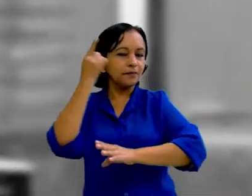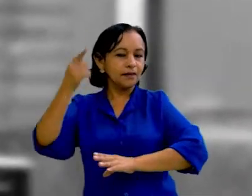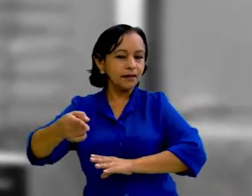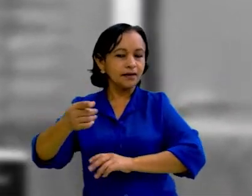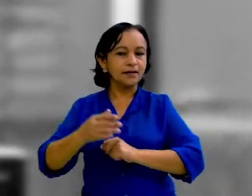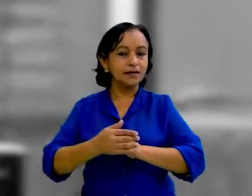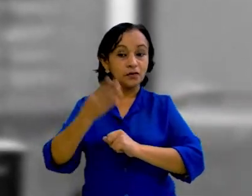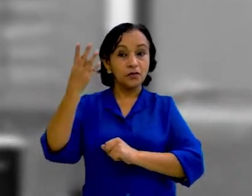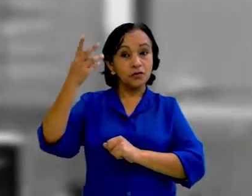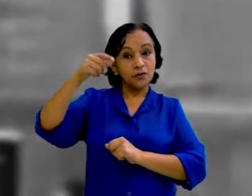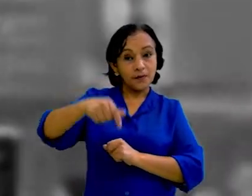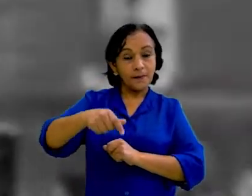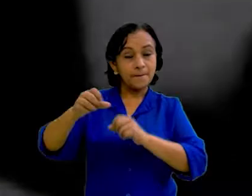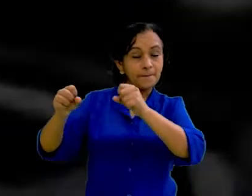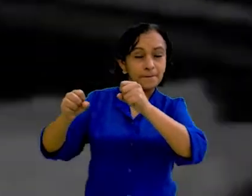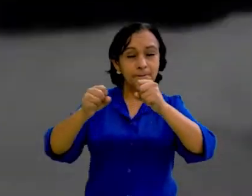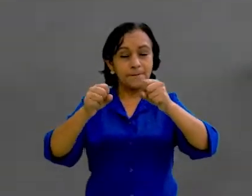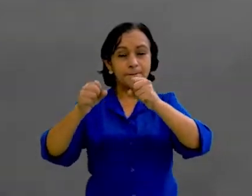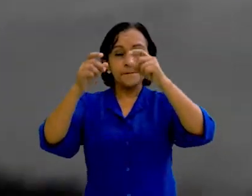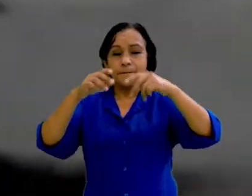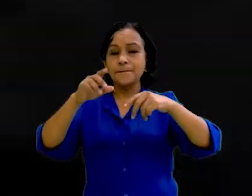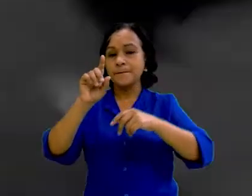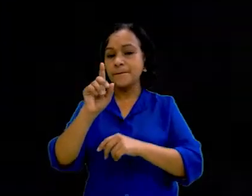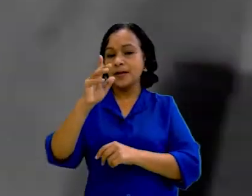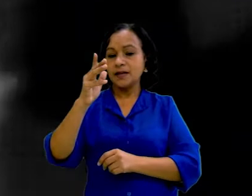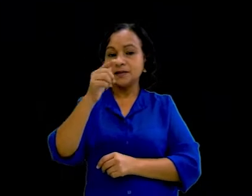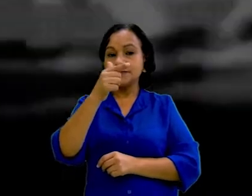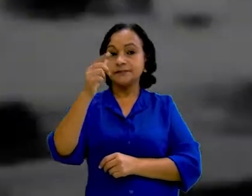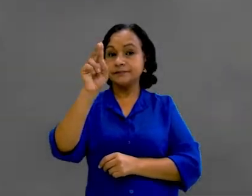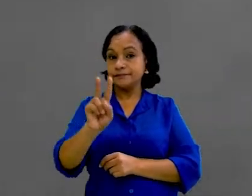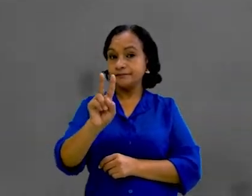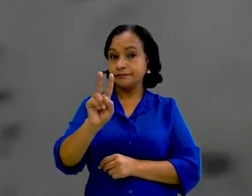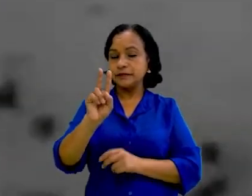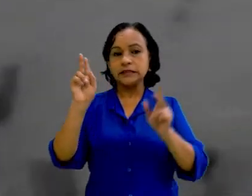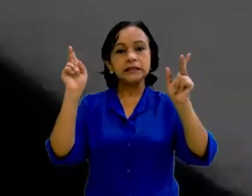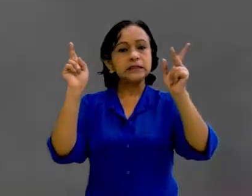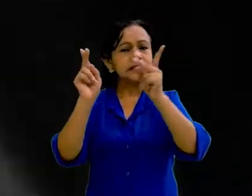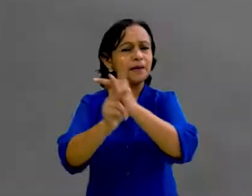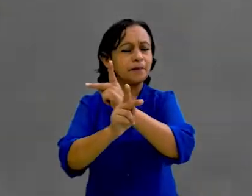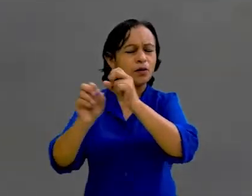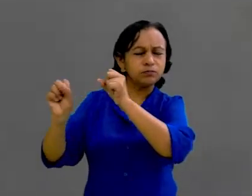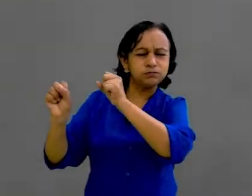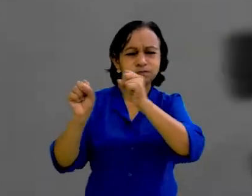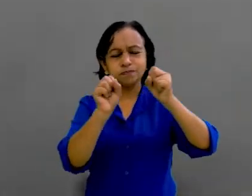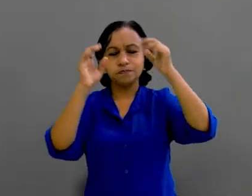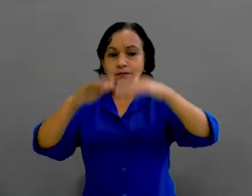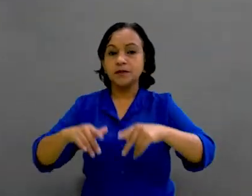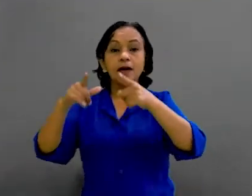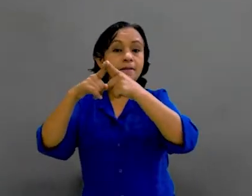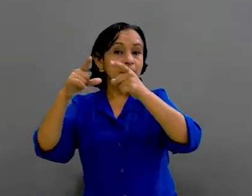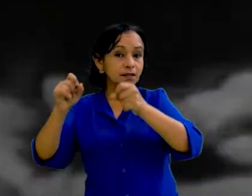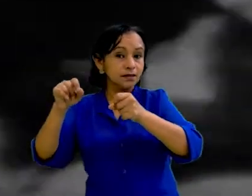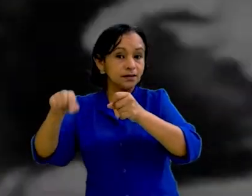De fecha más reciente, el terremoto de Managua de 1972, es quizás el peor de los desastres que ha afectado la capital.